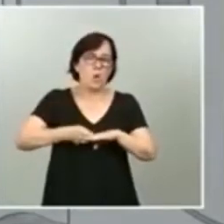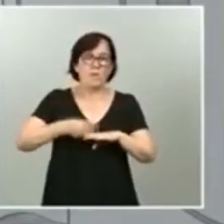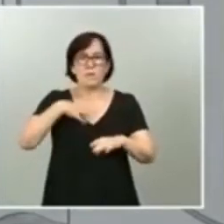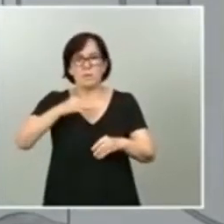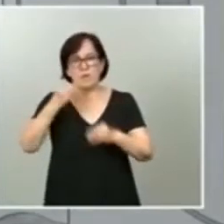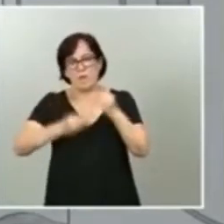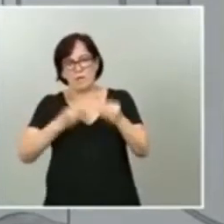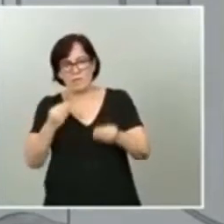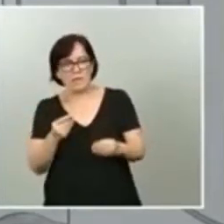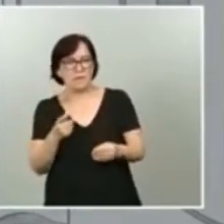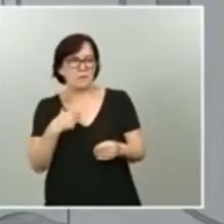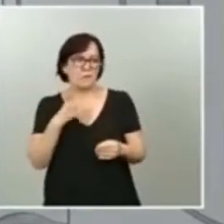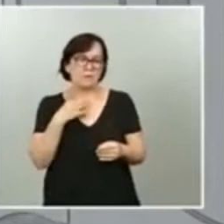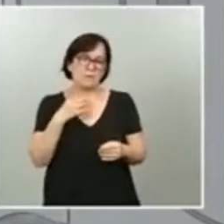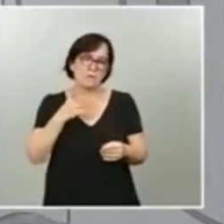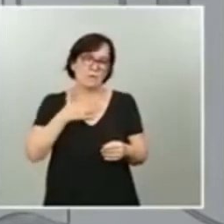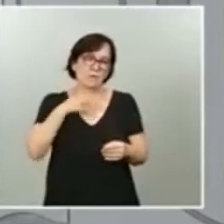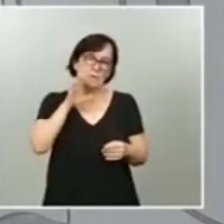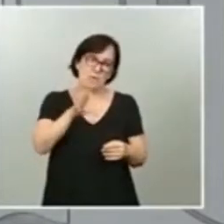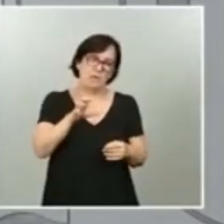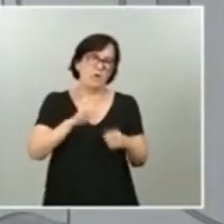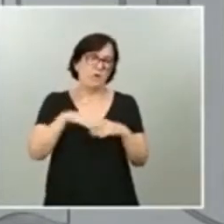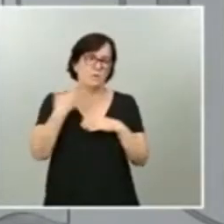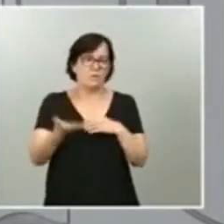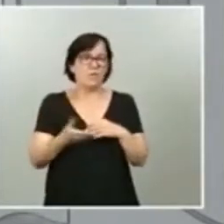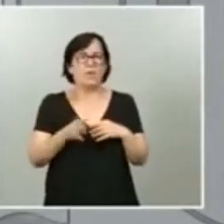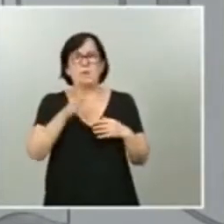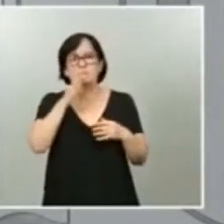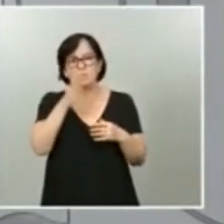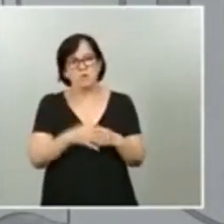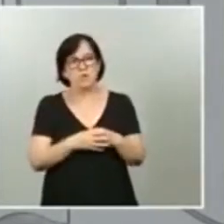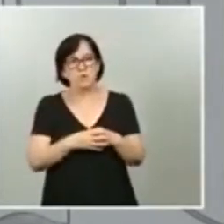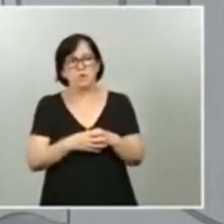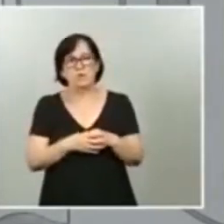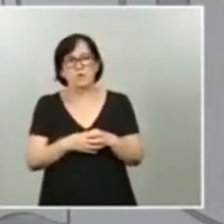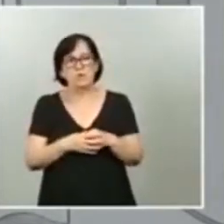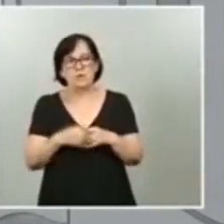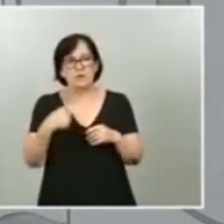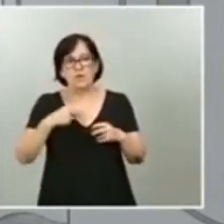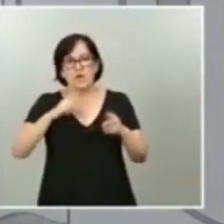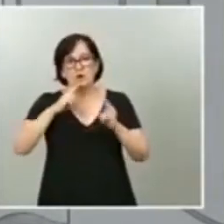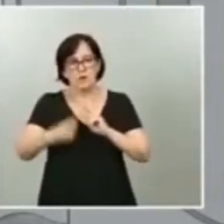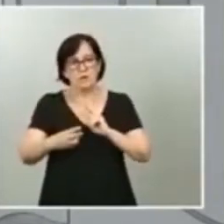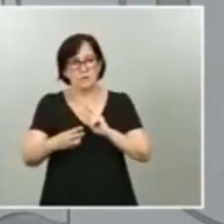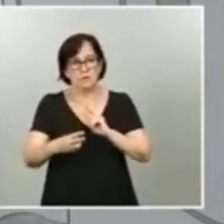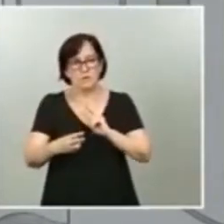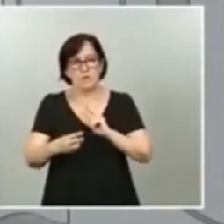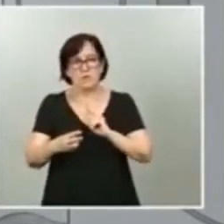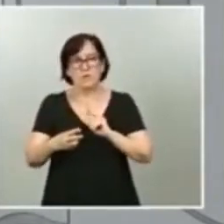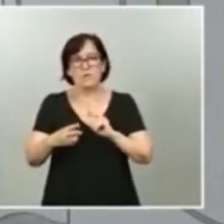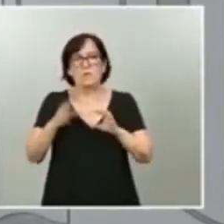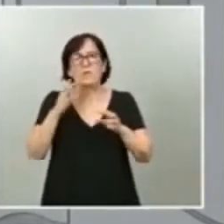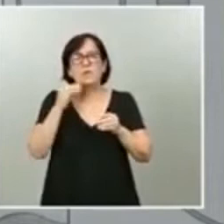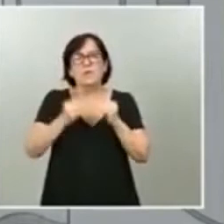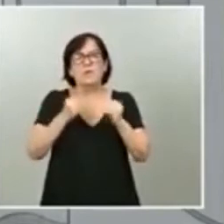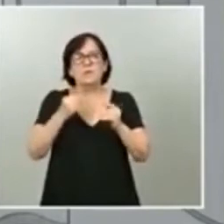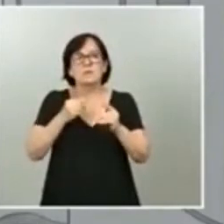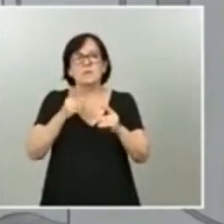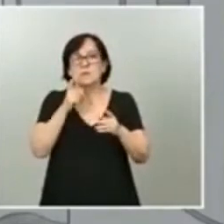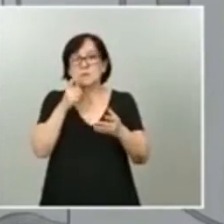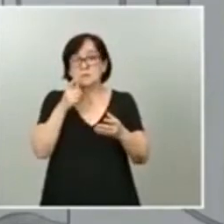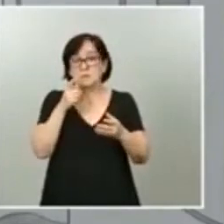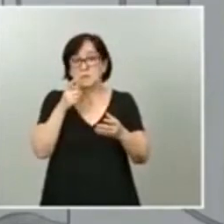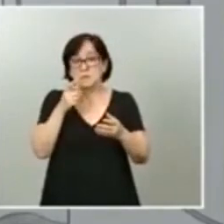como fuera de nuestro país y, por tanto, creo que con ello respondo también a que creo que el alcance que en ese momento tienen las